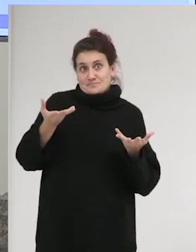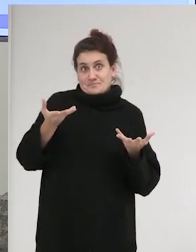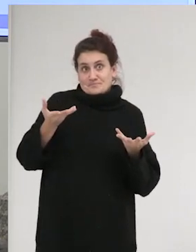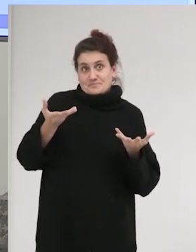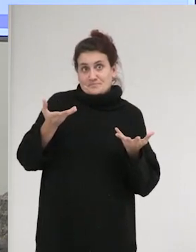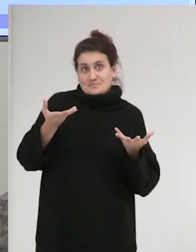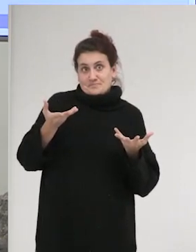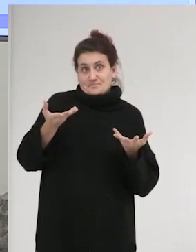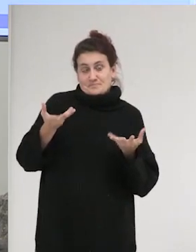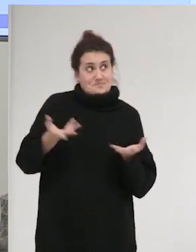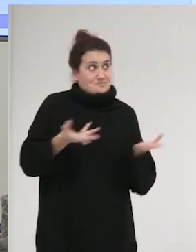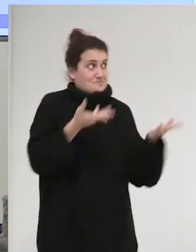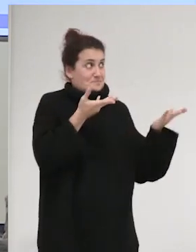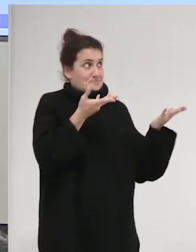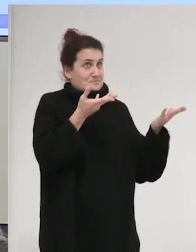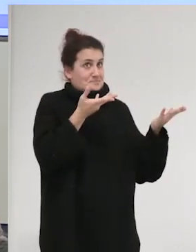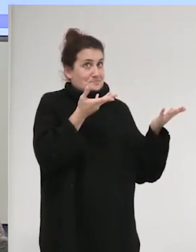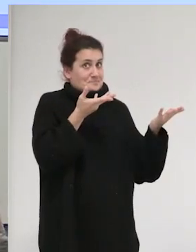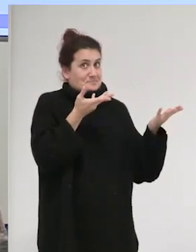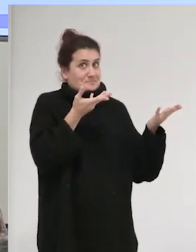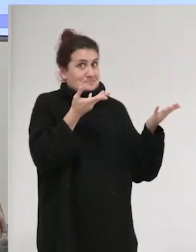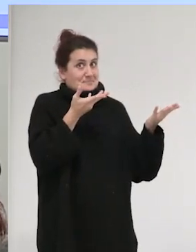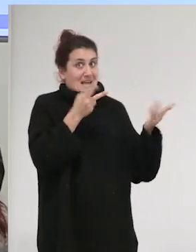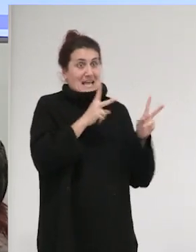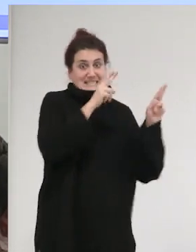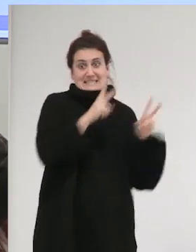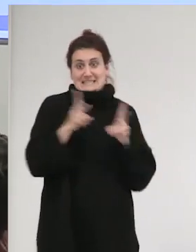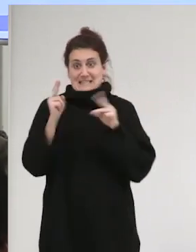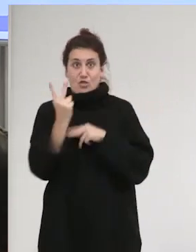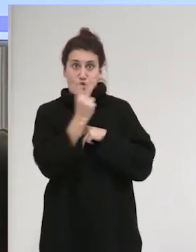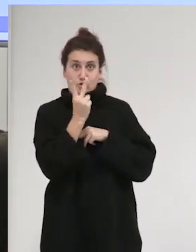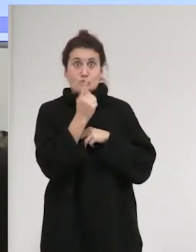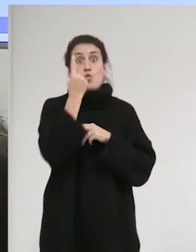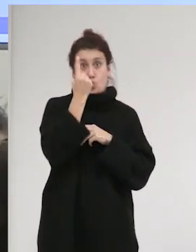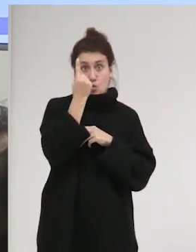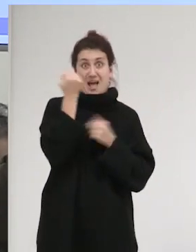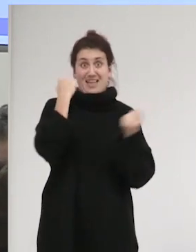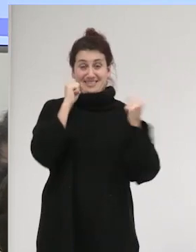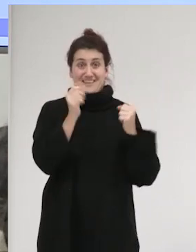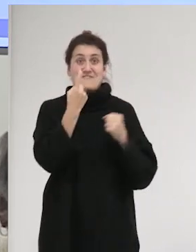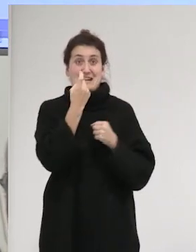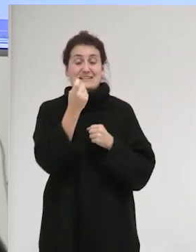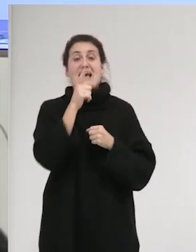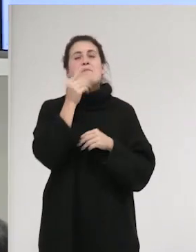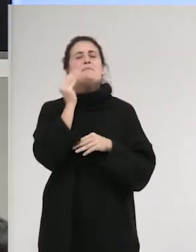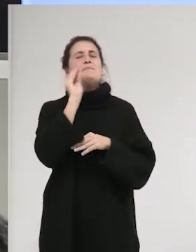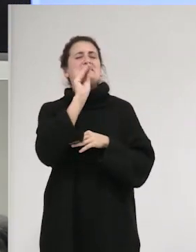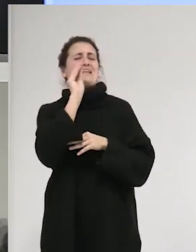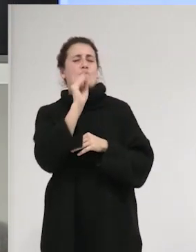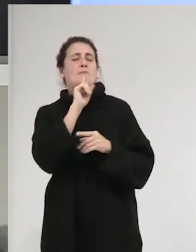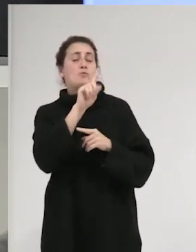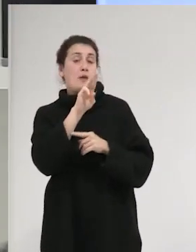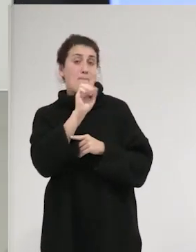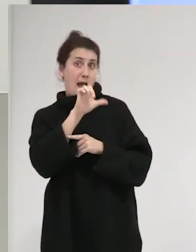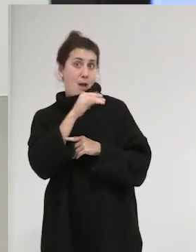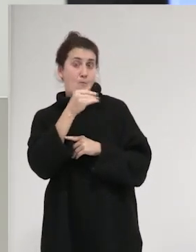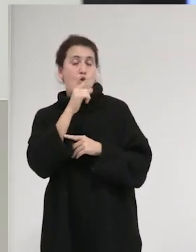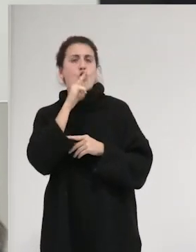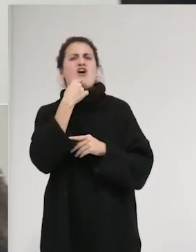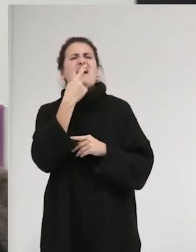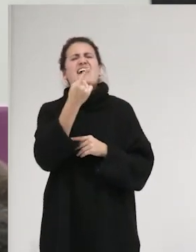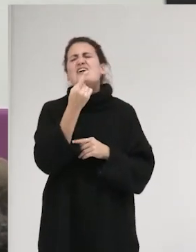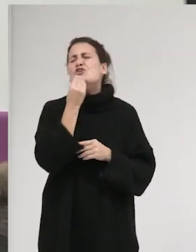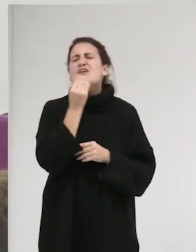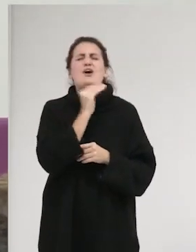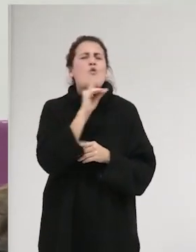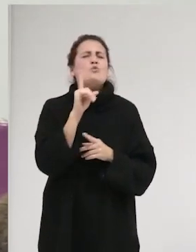Bueno, pues pasa esto, entre medio de estas dos escenas hay una escena en la que el presentador le pregunta a Pablo, ¿qué es lo que más te